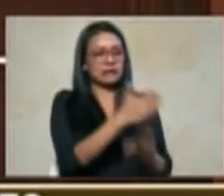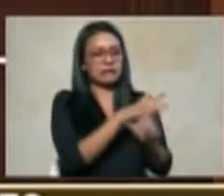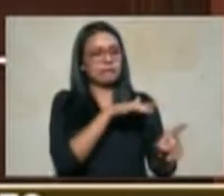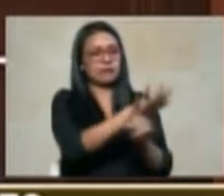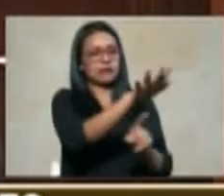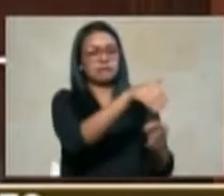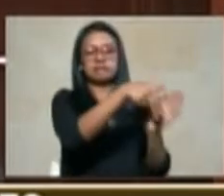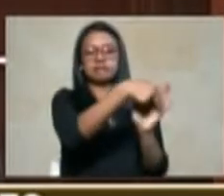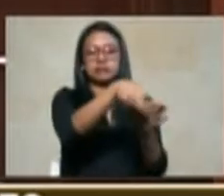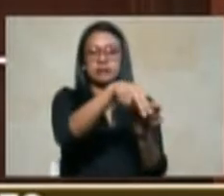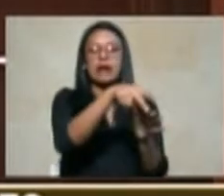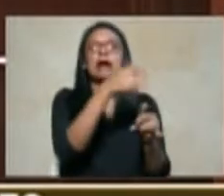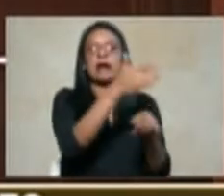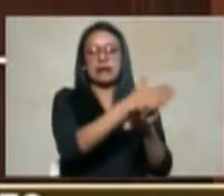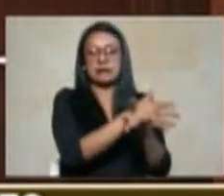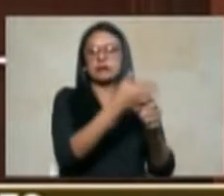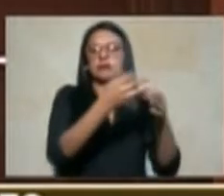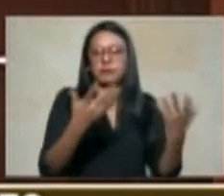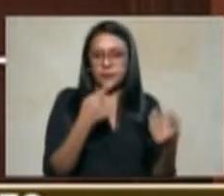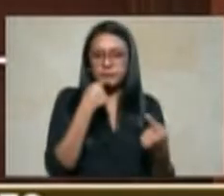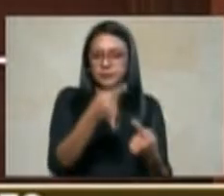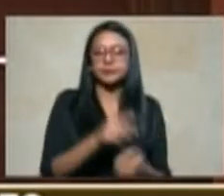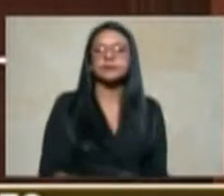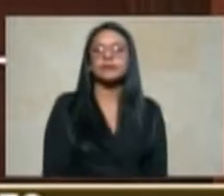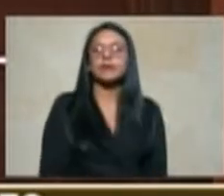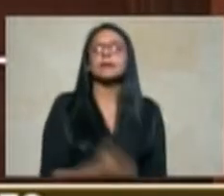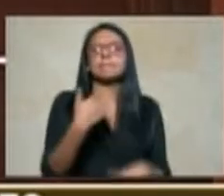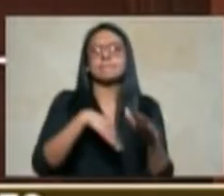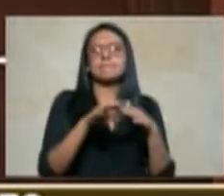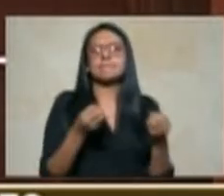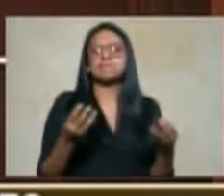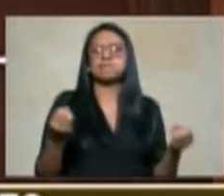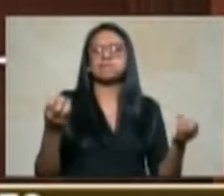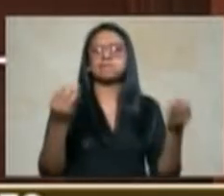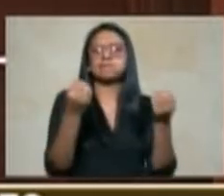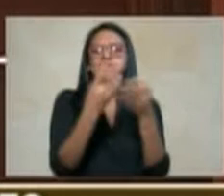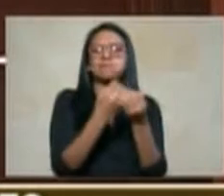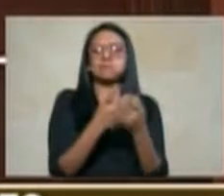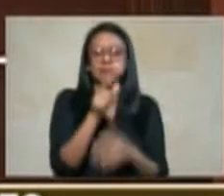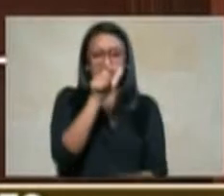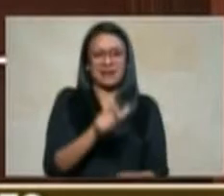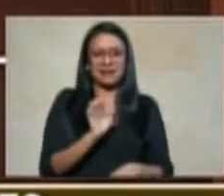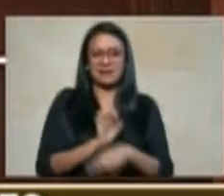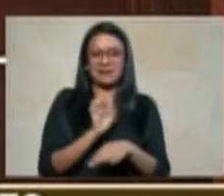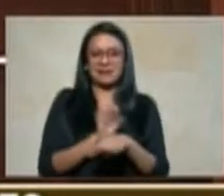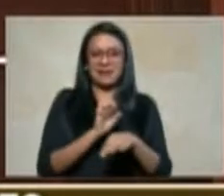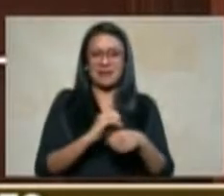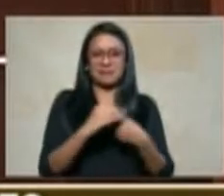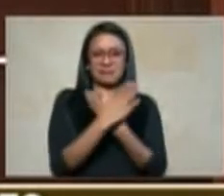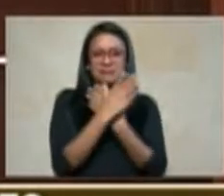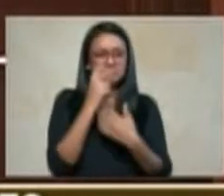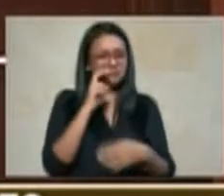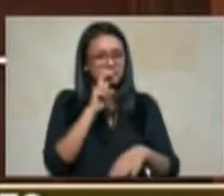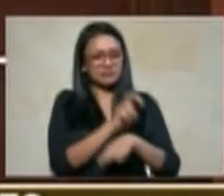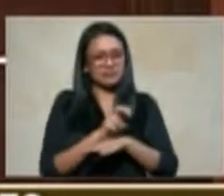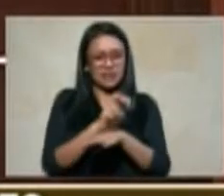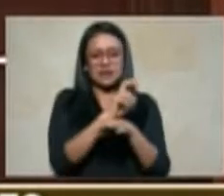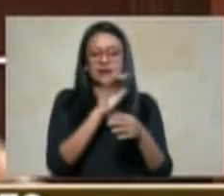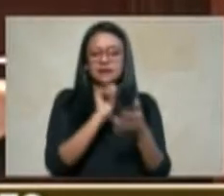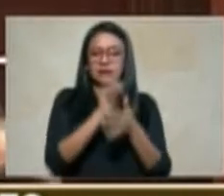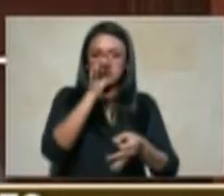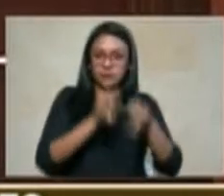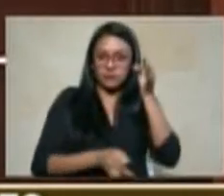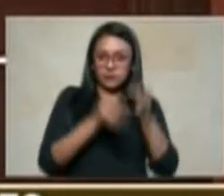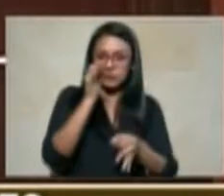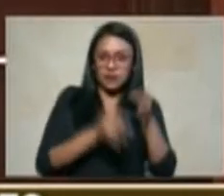forma en la gran mayoría de los casos la Procuraduría General de la Nación en los procesos de sede judicial de la ley 1448